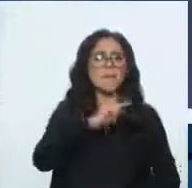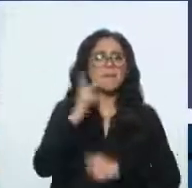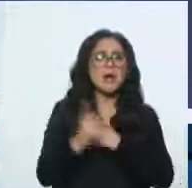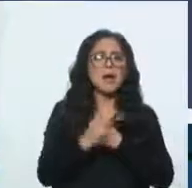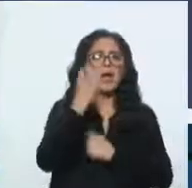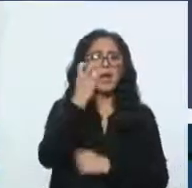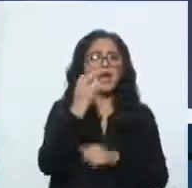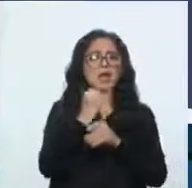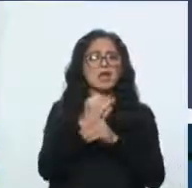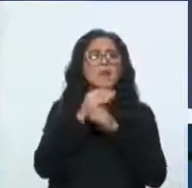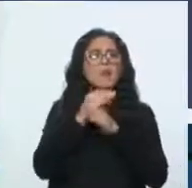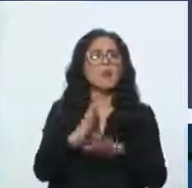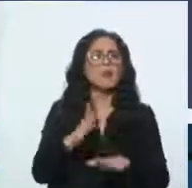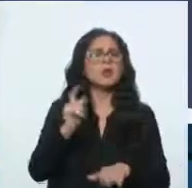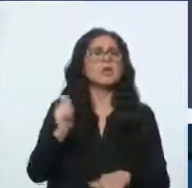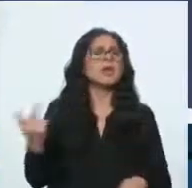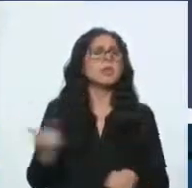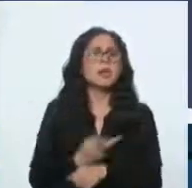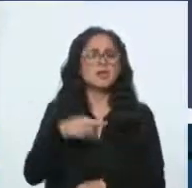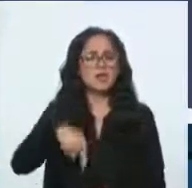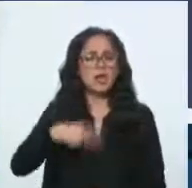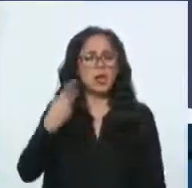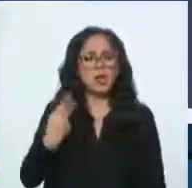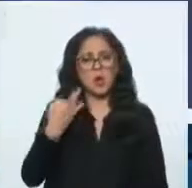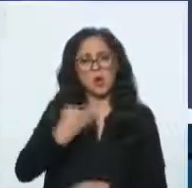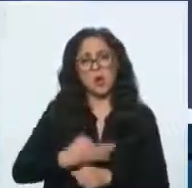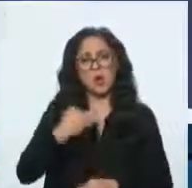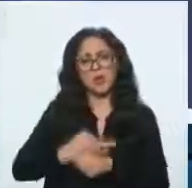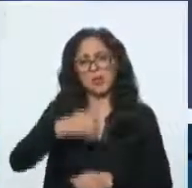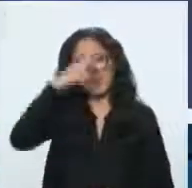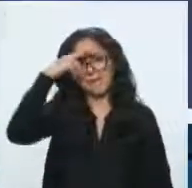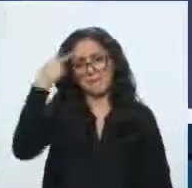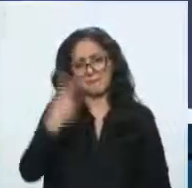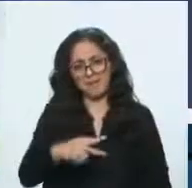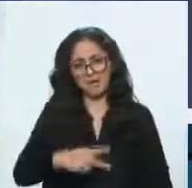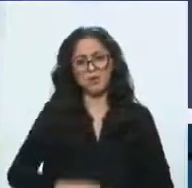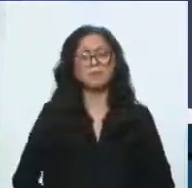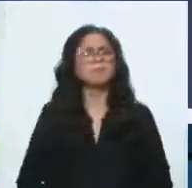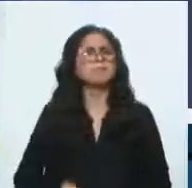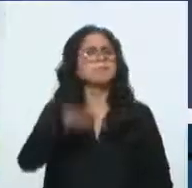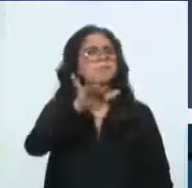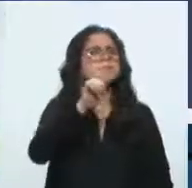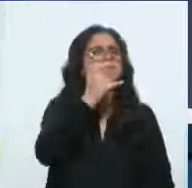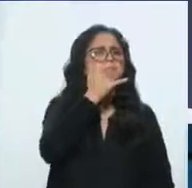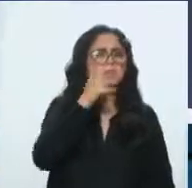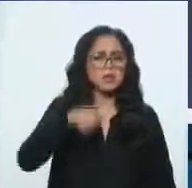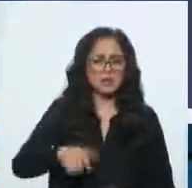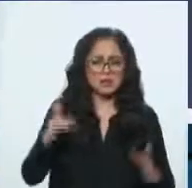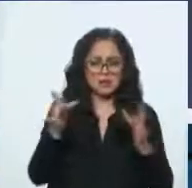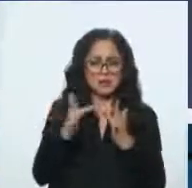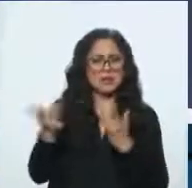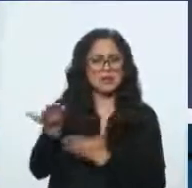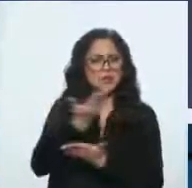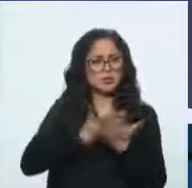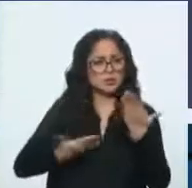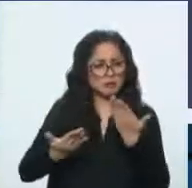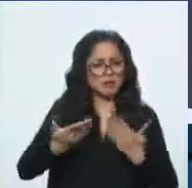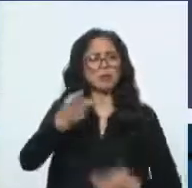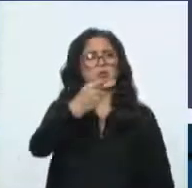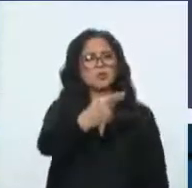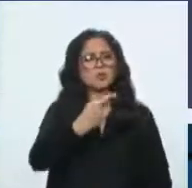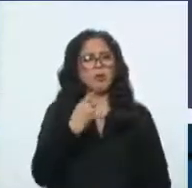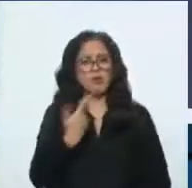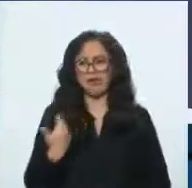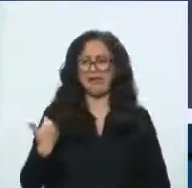suceden en el nuestro. Y Alberto, esto es lo que vemos en las redes sociales, pero comentábamos tú y yo, por teléfono hace